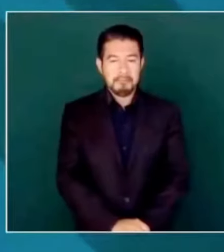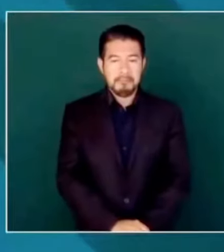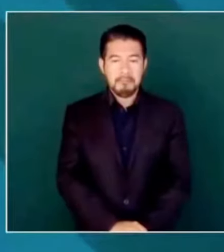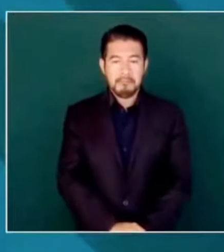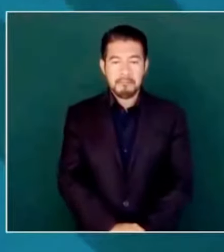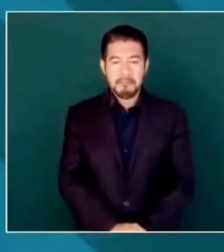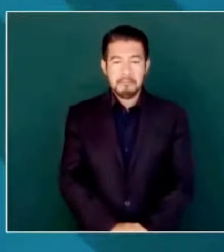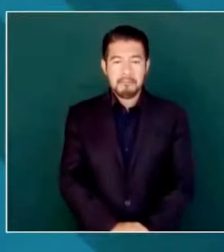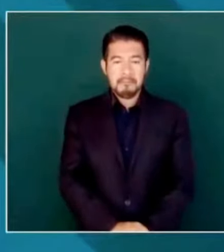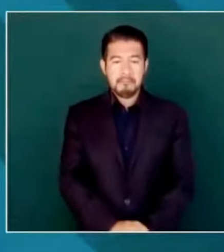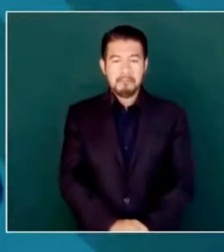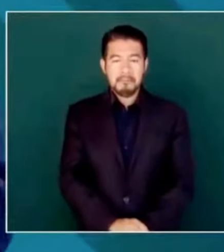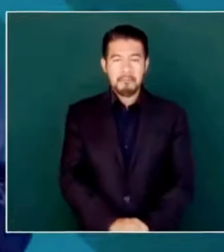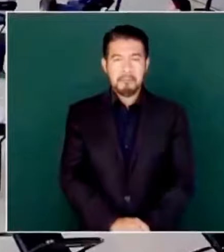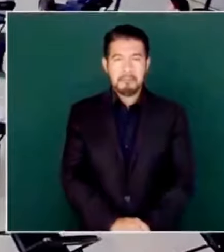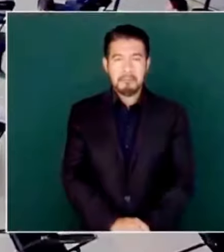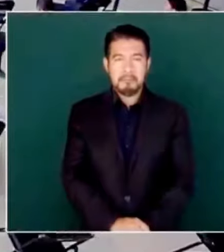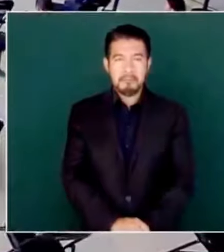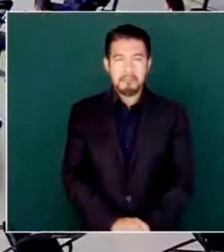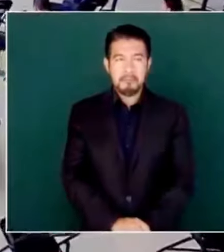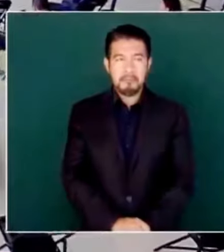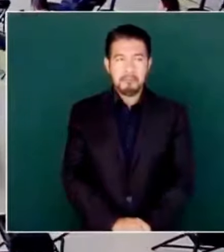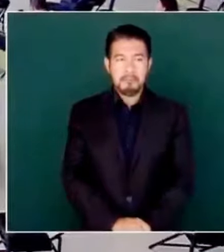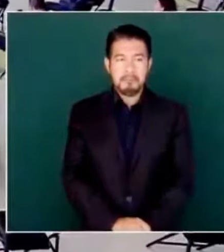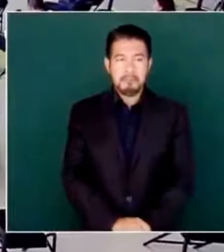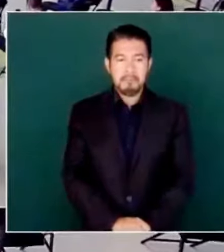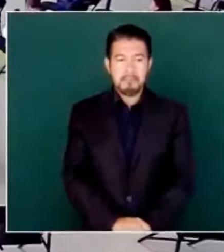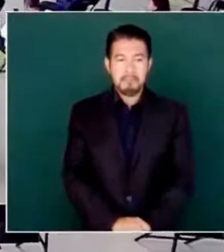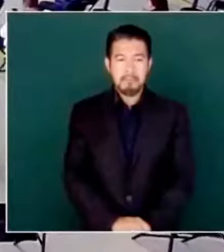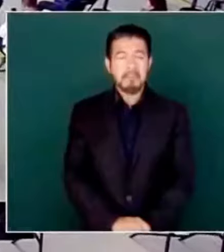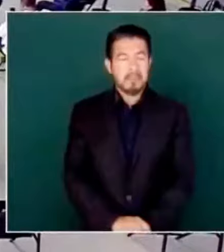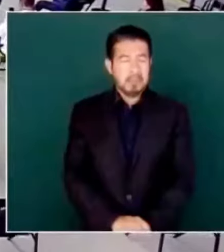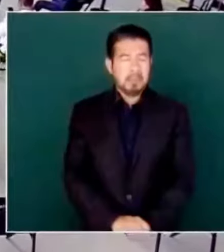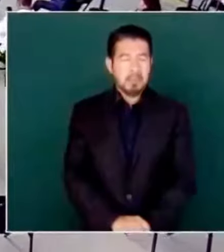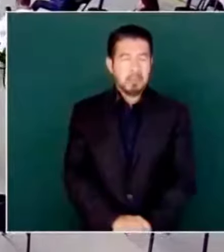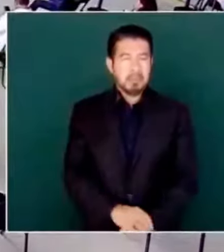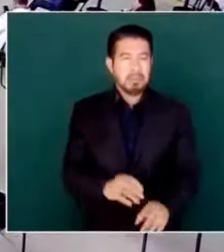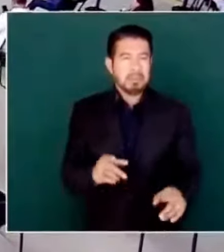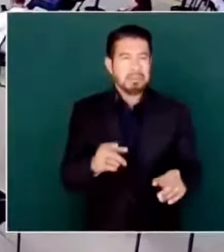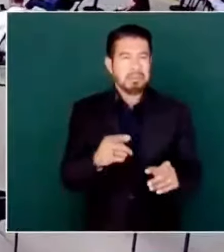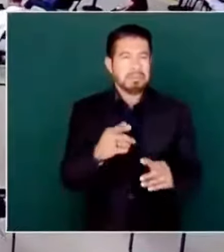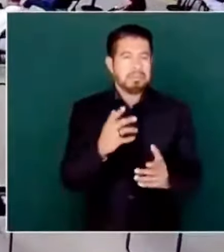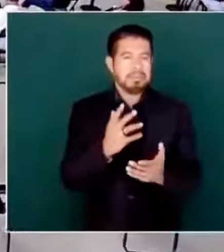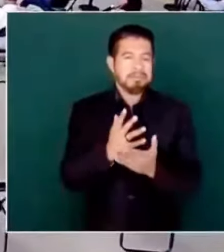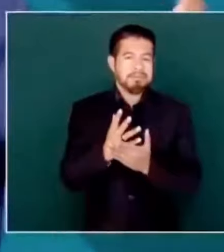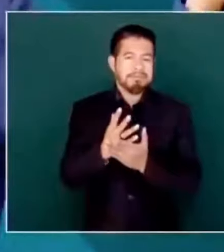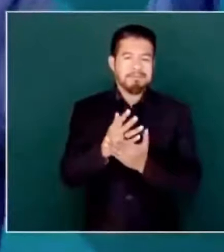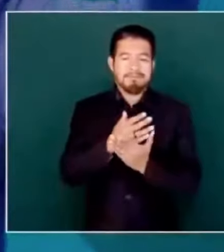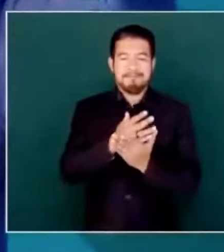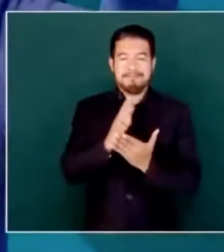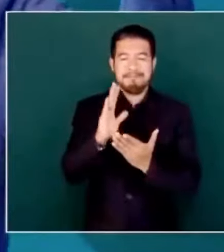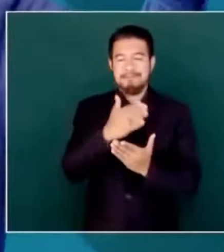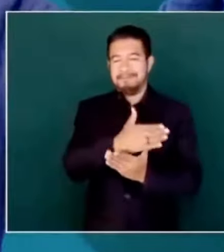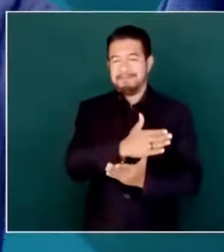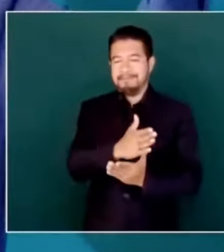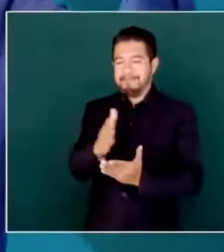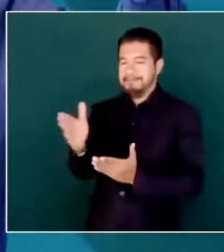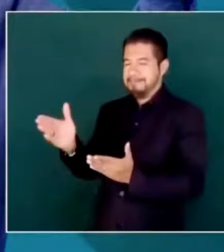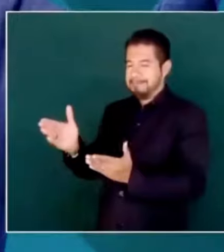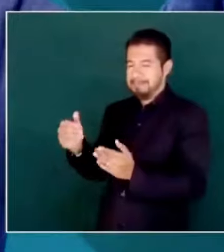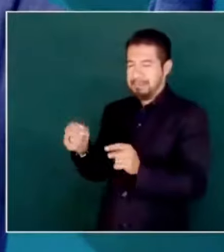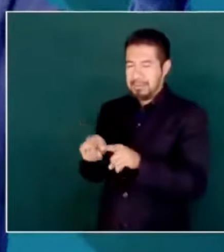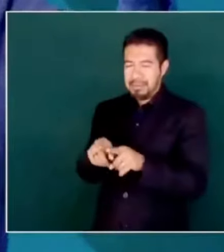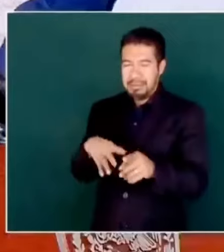Entonces, ese extremismo se toca con el